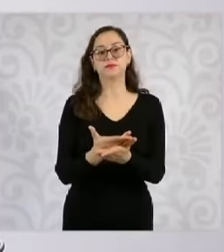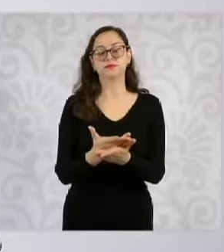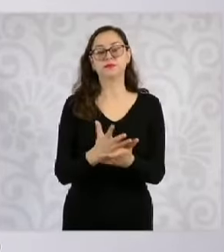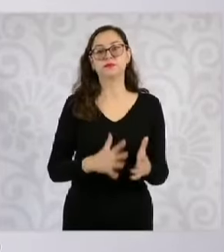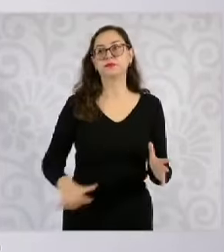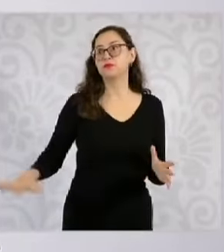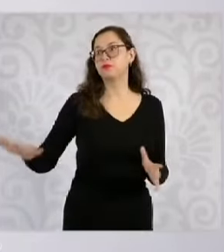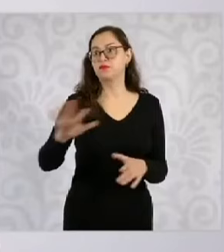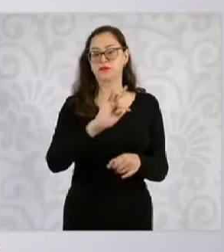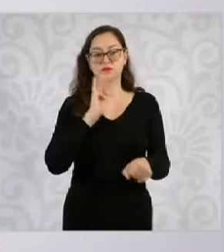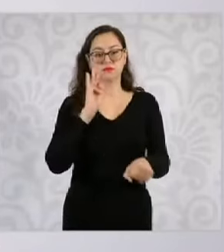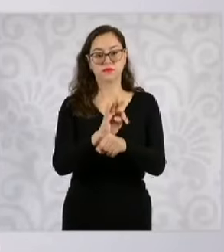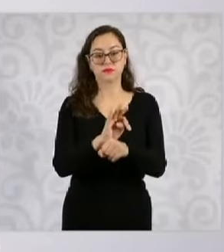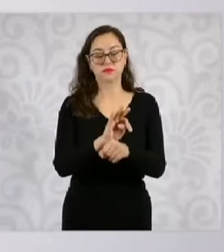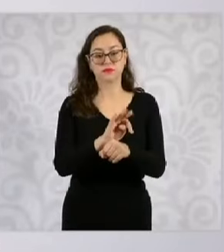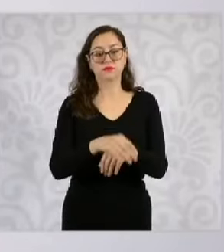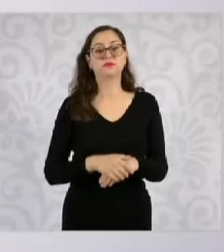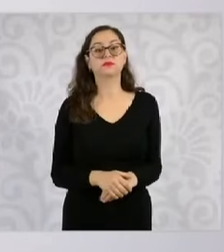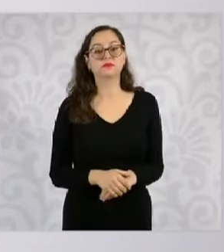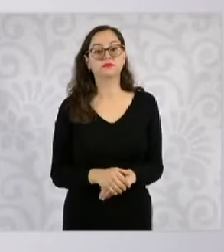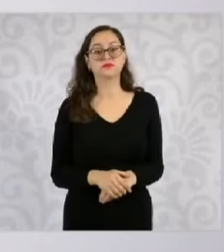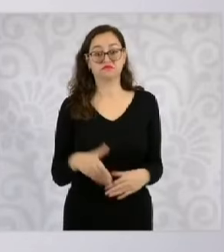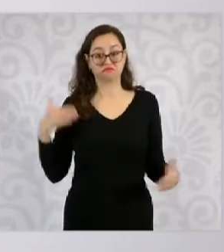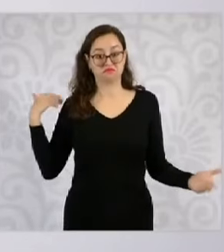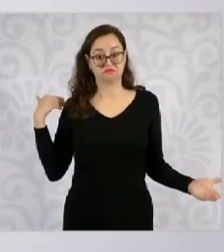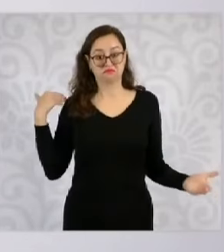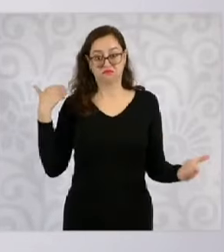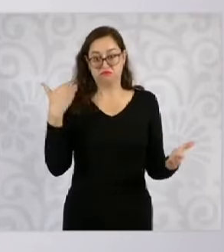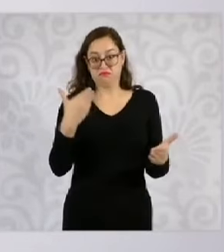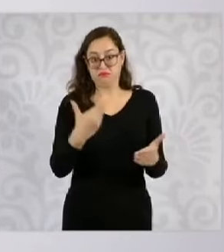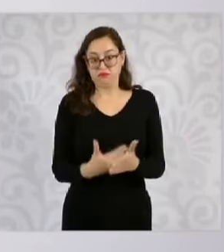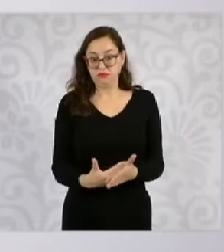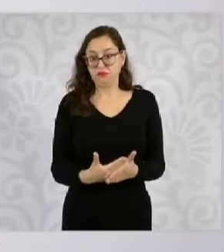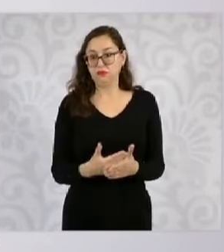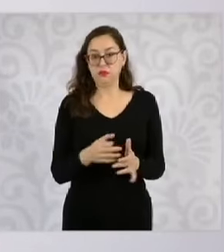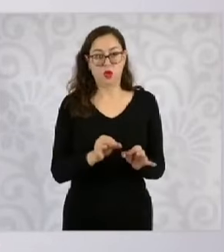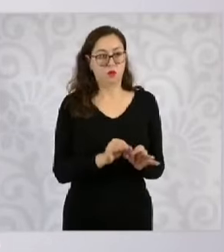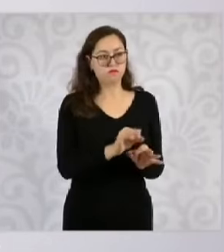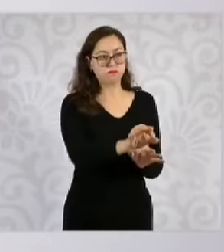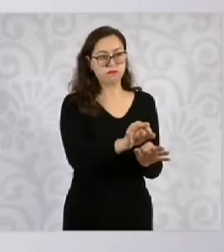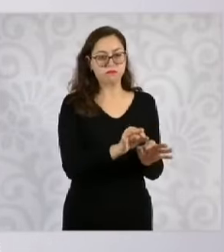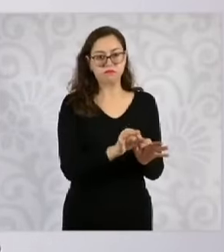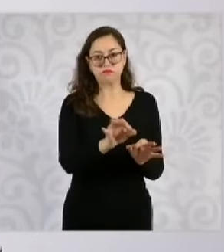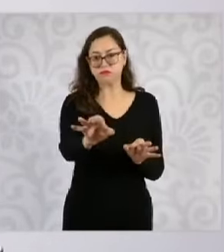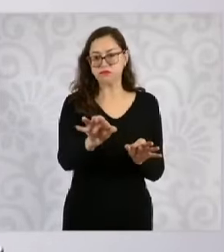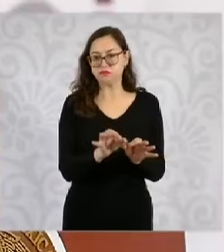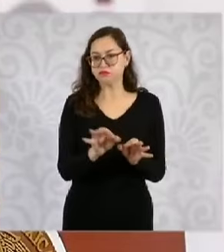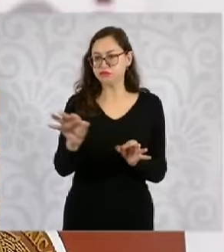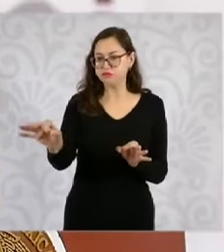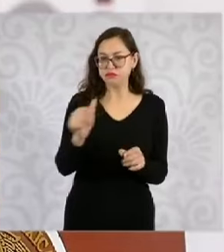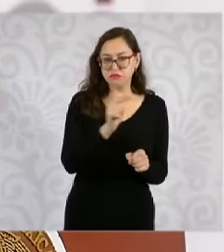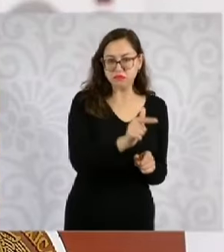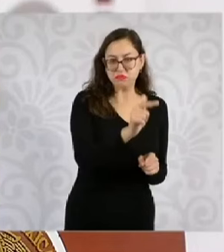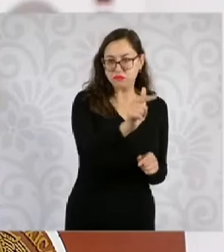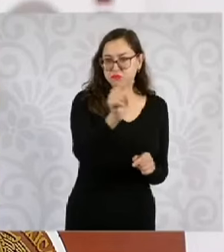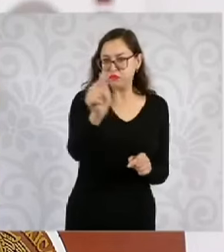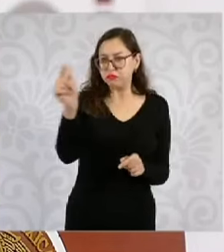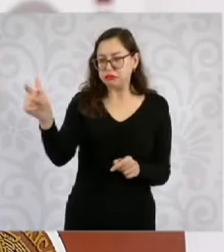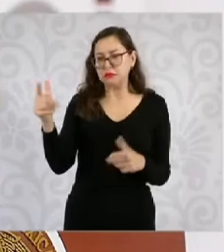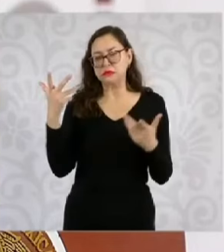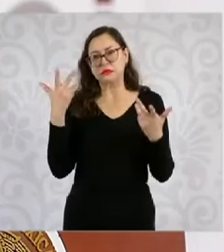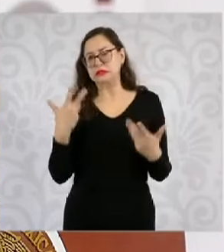Todos hemos visto las condiciones en las que se encuentran algunas comunidades de nuestro país y el poder de fuego que tiene la delincuencia.